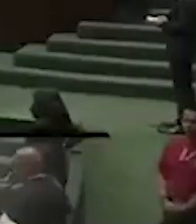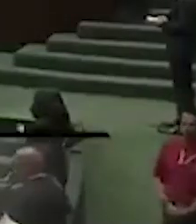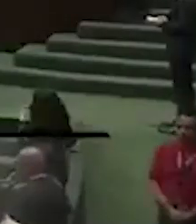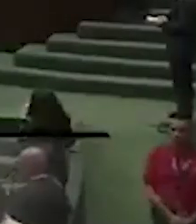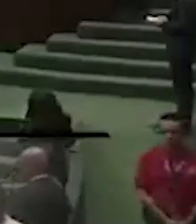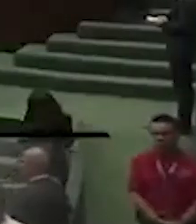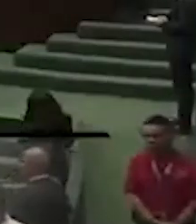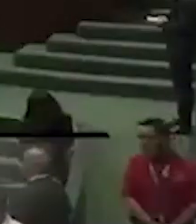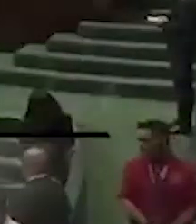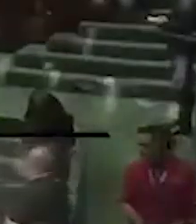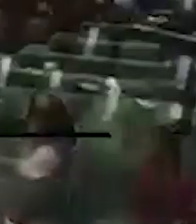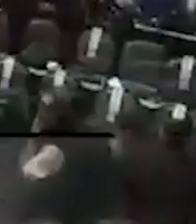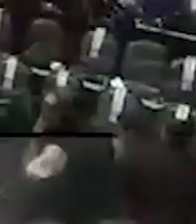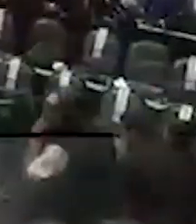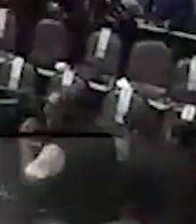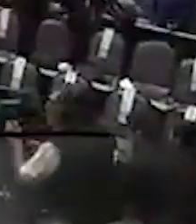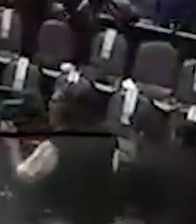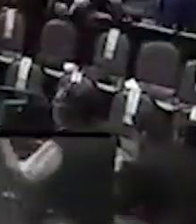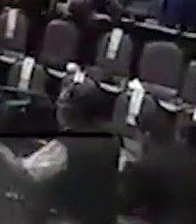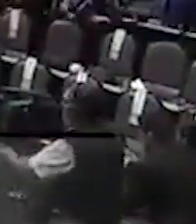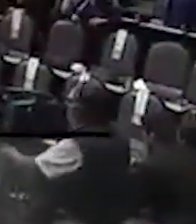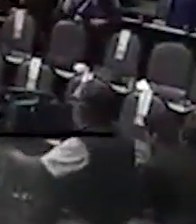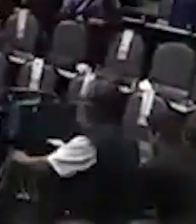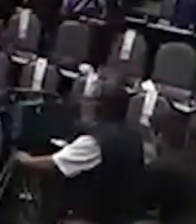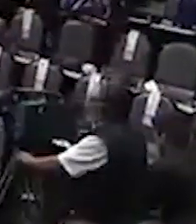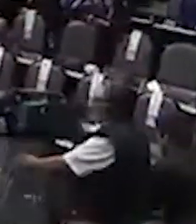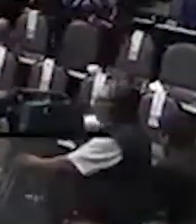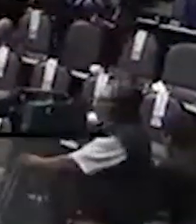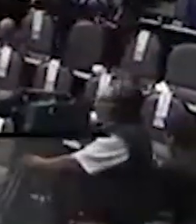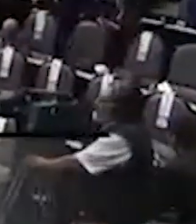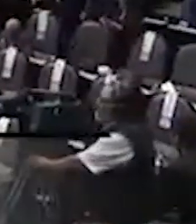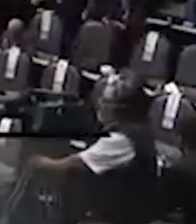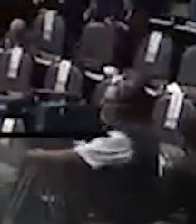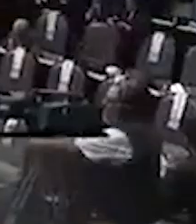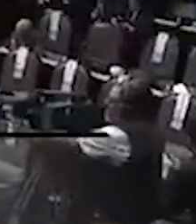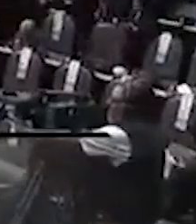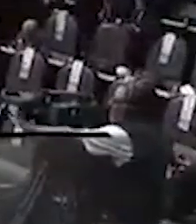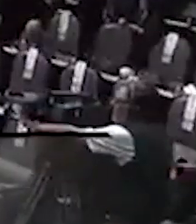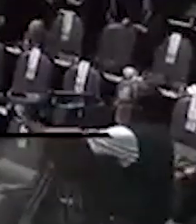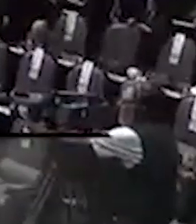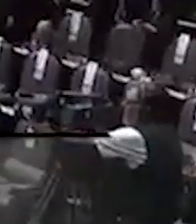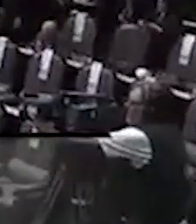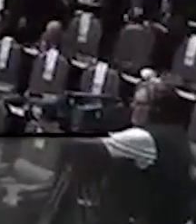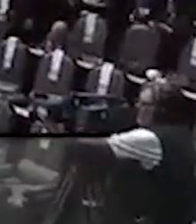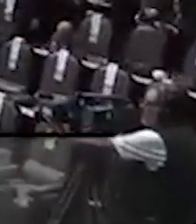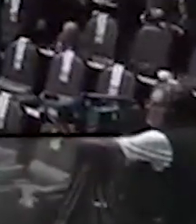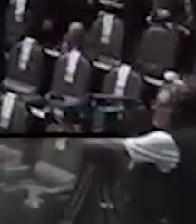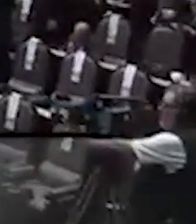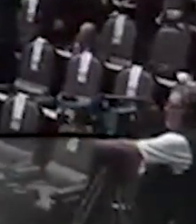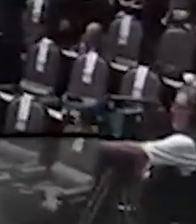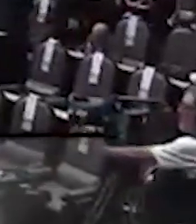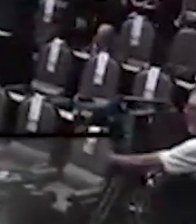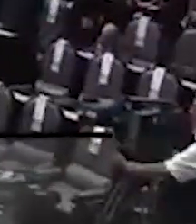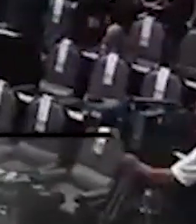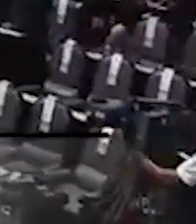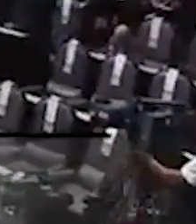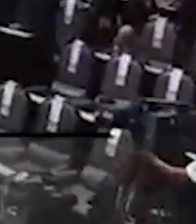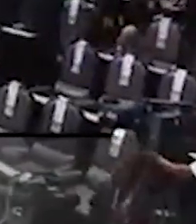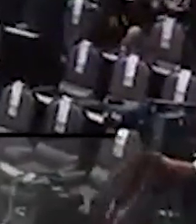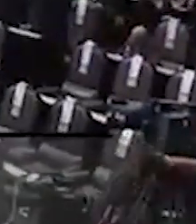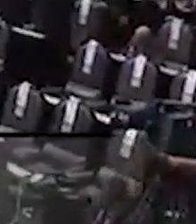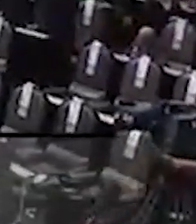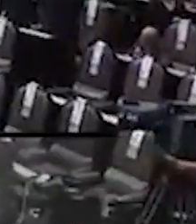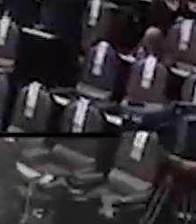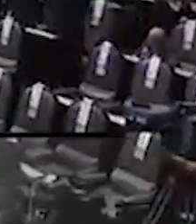El Poder Legislativo inició a las 17 horas de este domingo su sesión de Congreso General para la apertura del primer periodo de sesiones